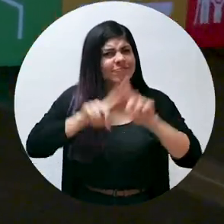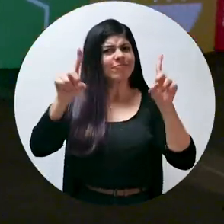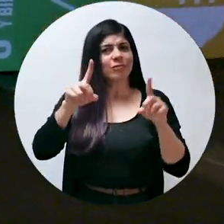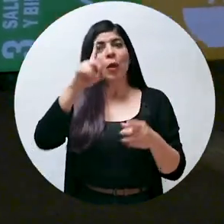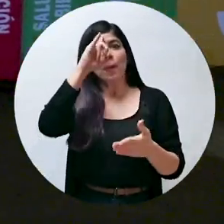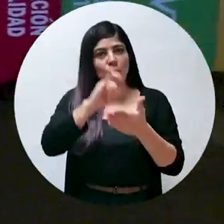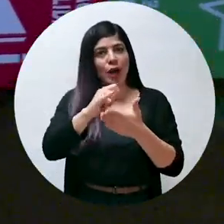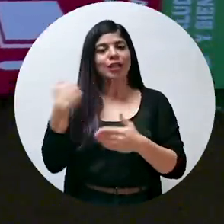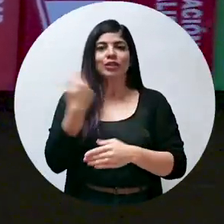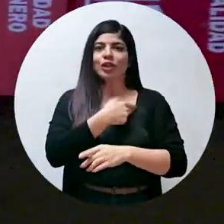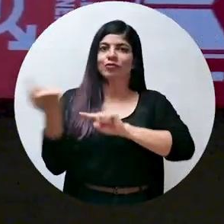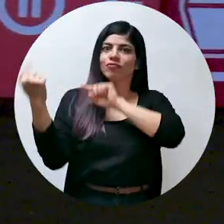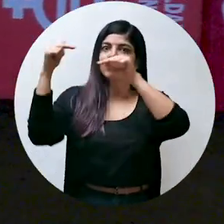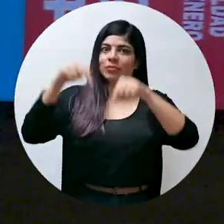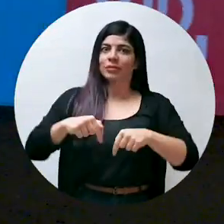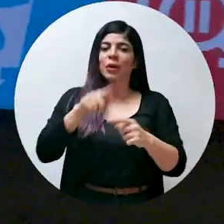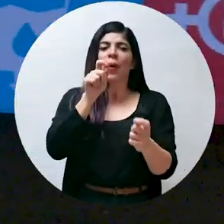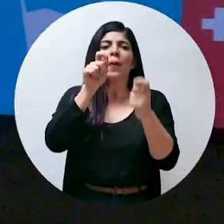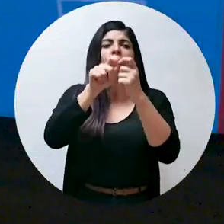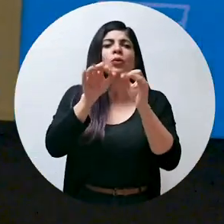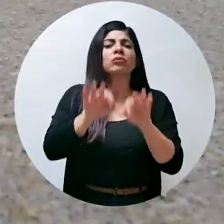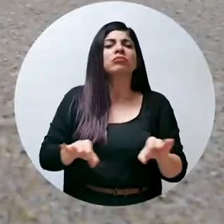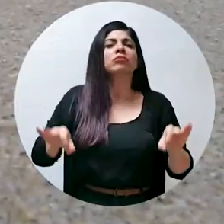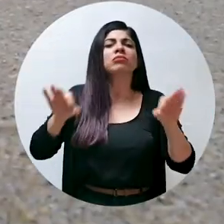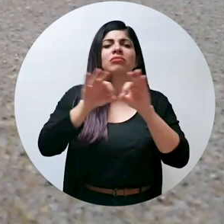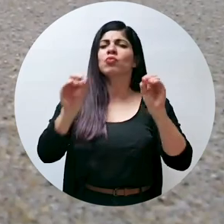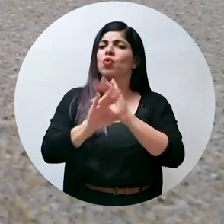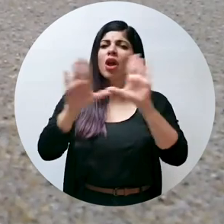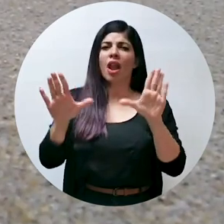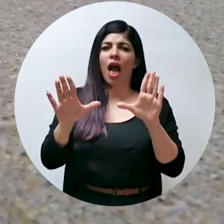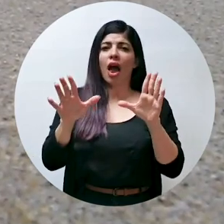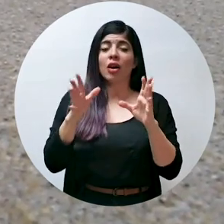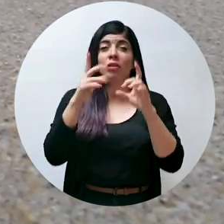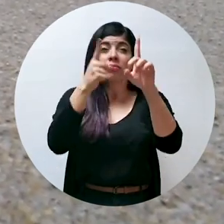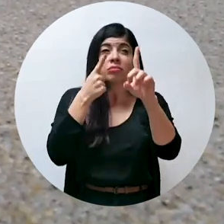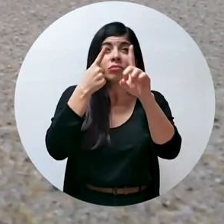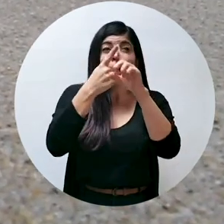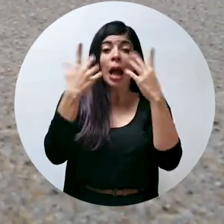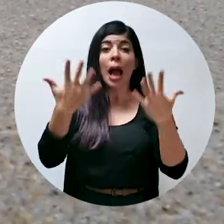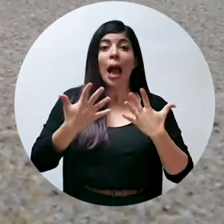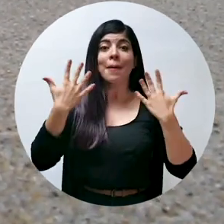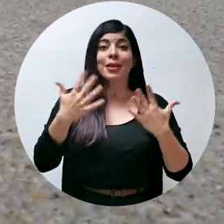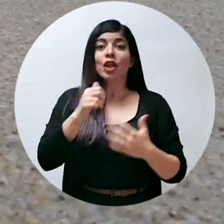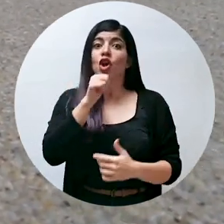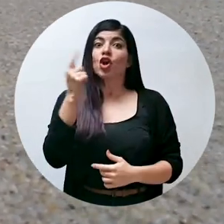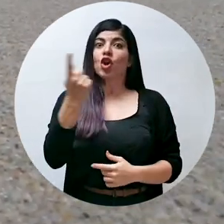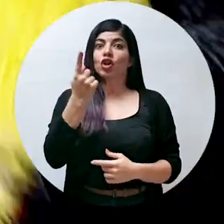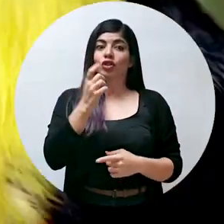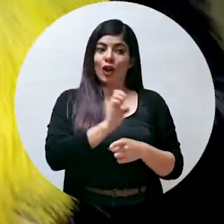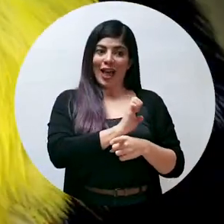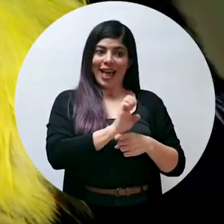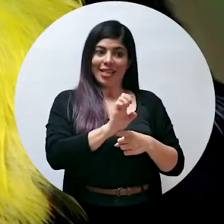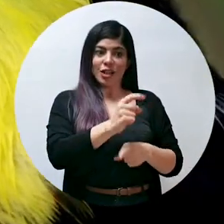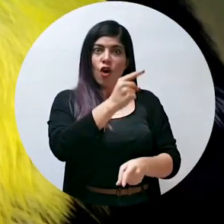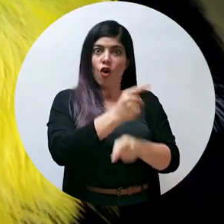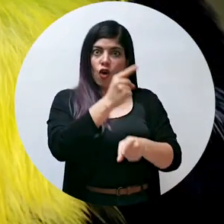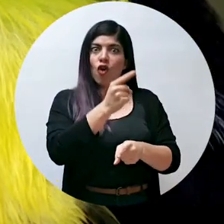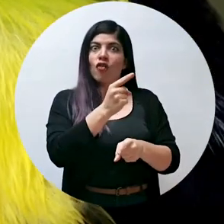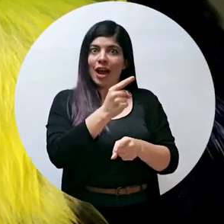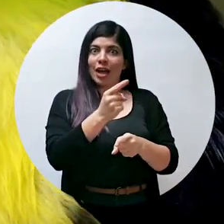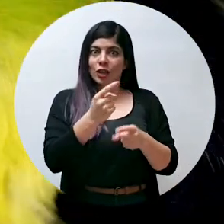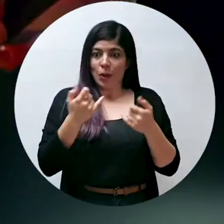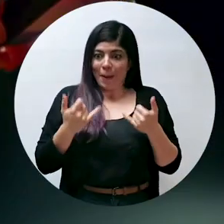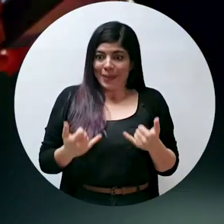para eso estamos aquí. El punto fundamental es claro. La ambición ambiental no solo es éticamente correcta con la